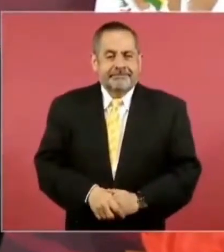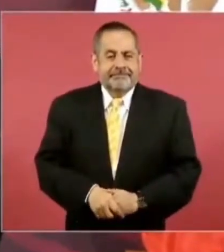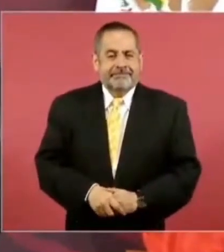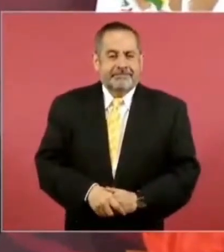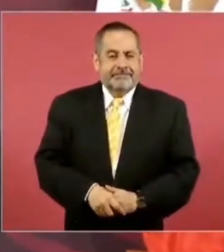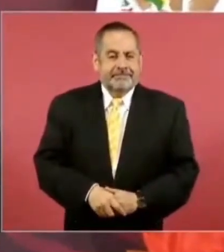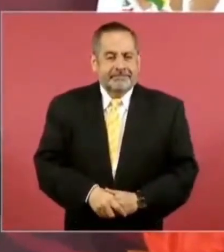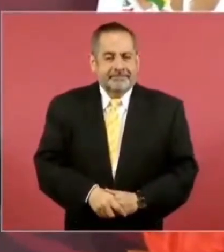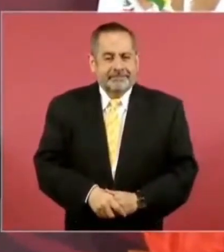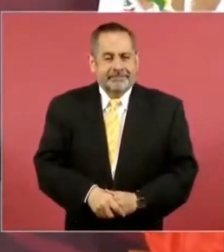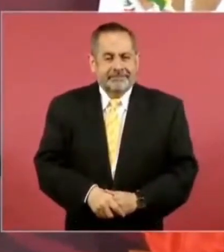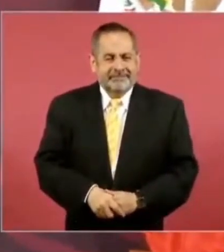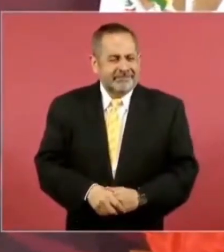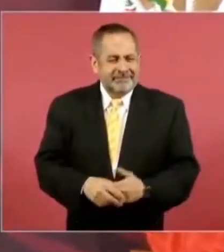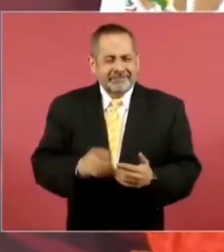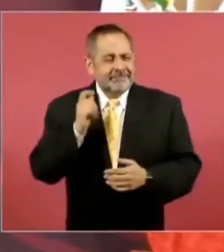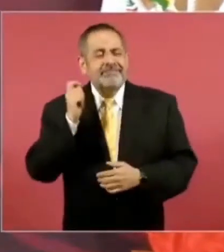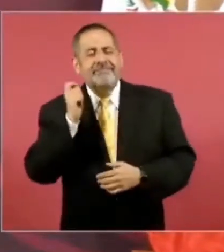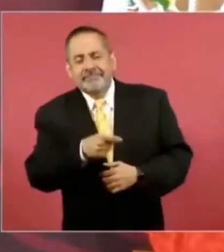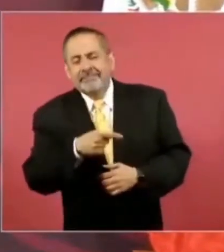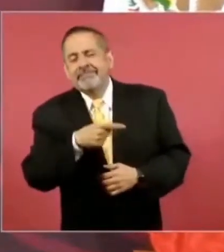¿Cómo se interpreta eso?